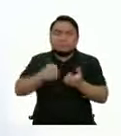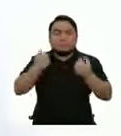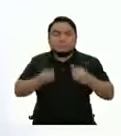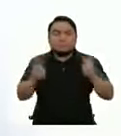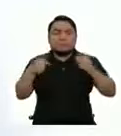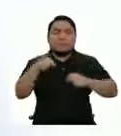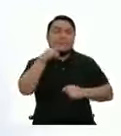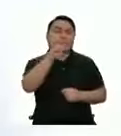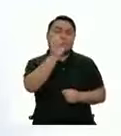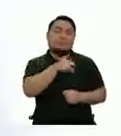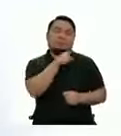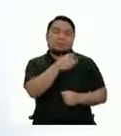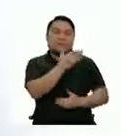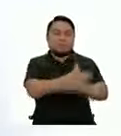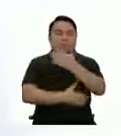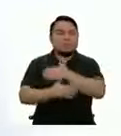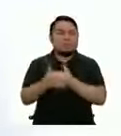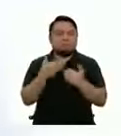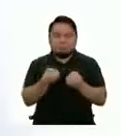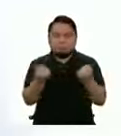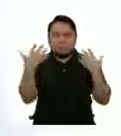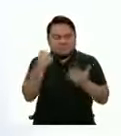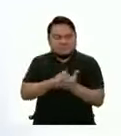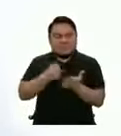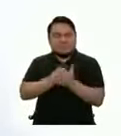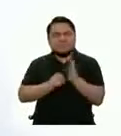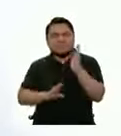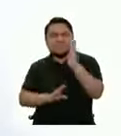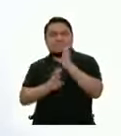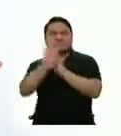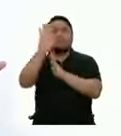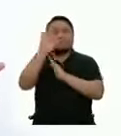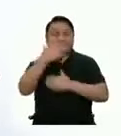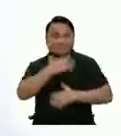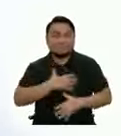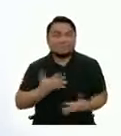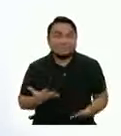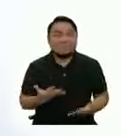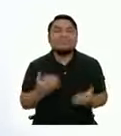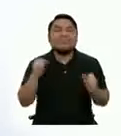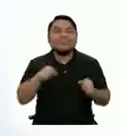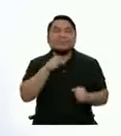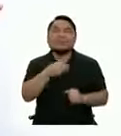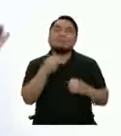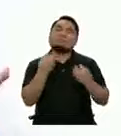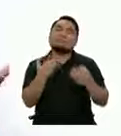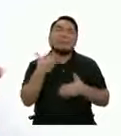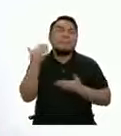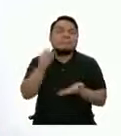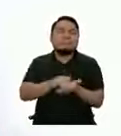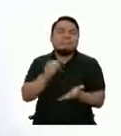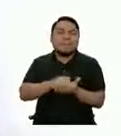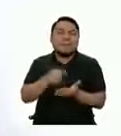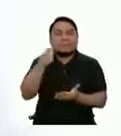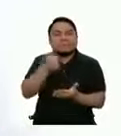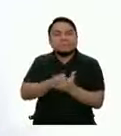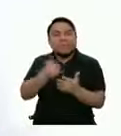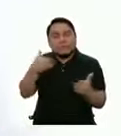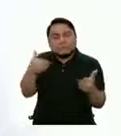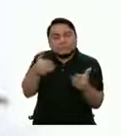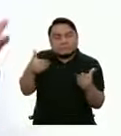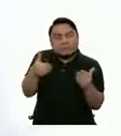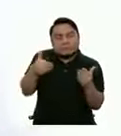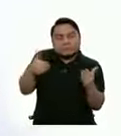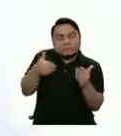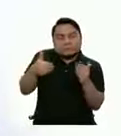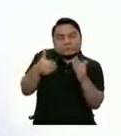nuestras facultades y capacidades Para mejorar nuestro desempeño Con lo cual estaremos cada vez más cerca De lograr nuestros